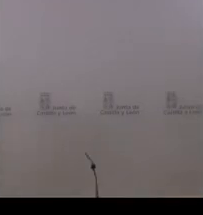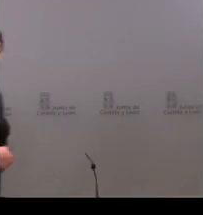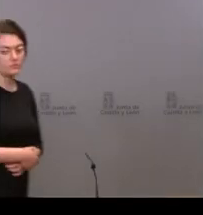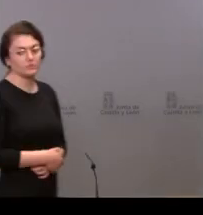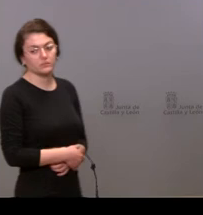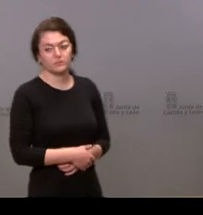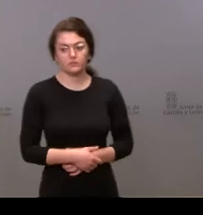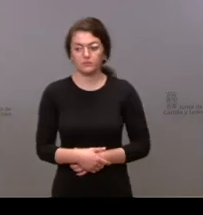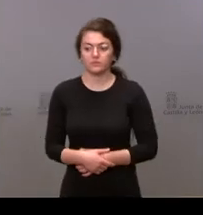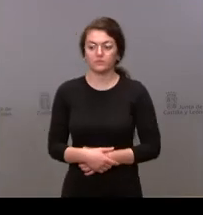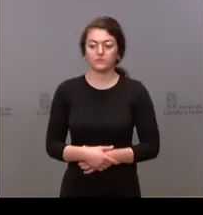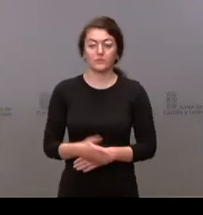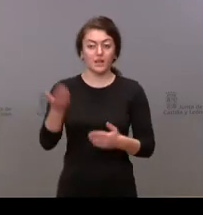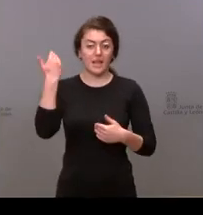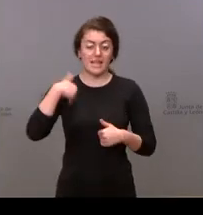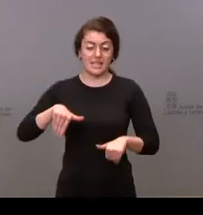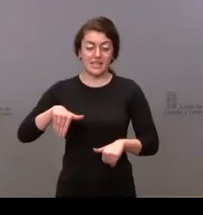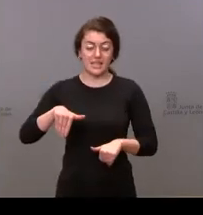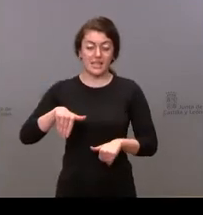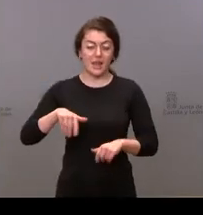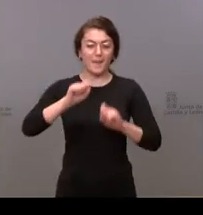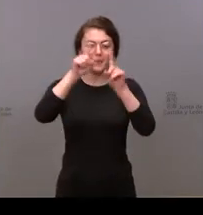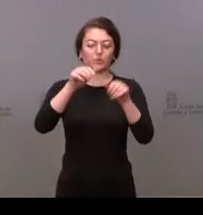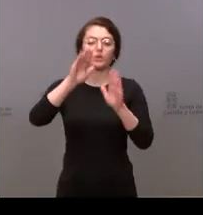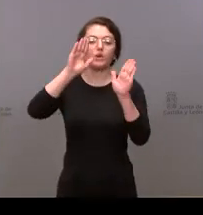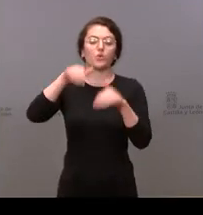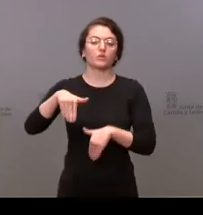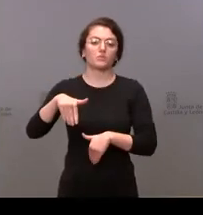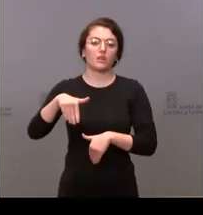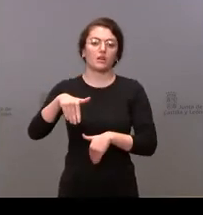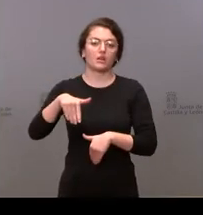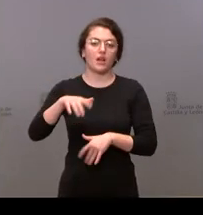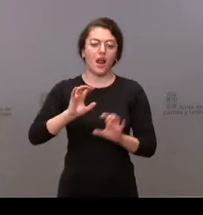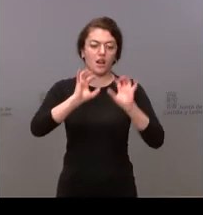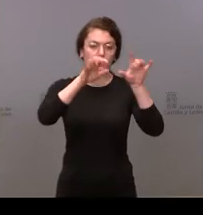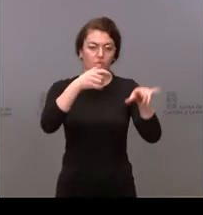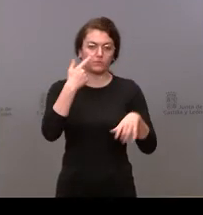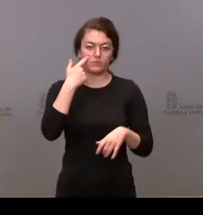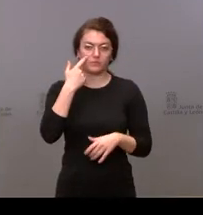el turno de preguntas de hoy en León con Carlos Domínguez de León cuando quieras Carlos